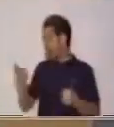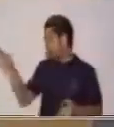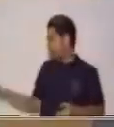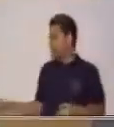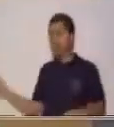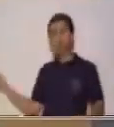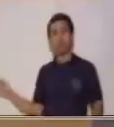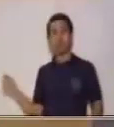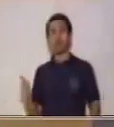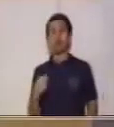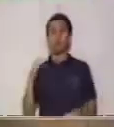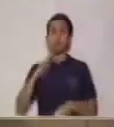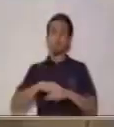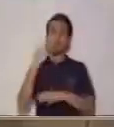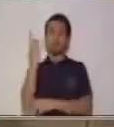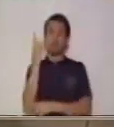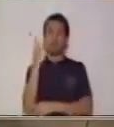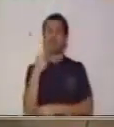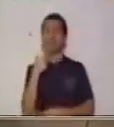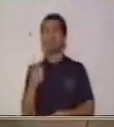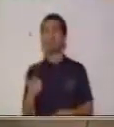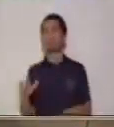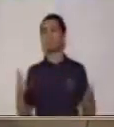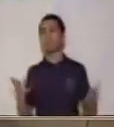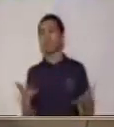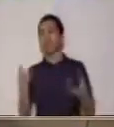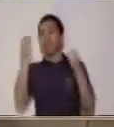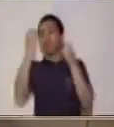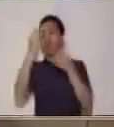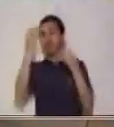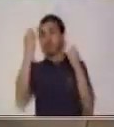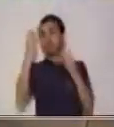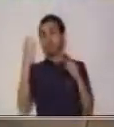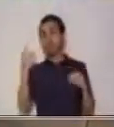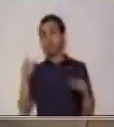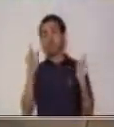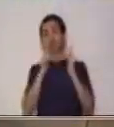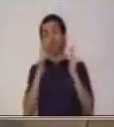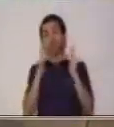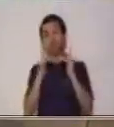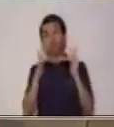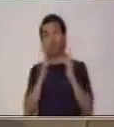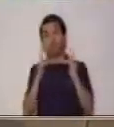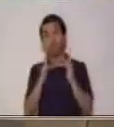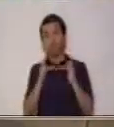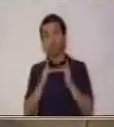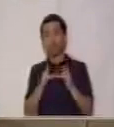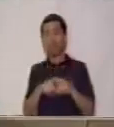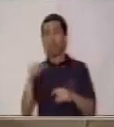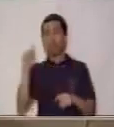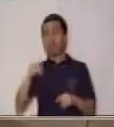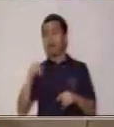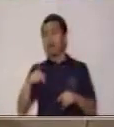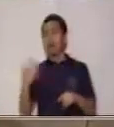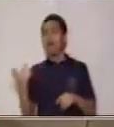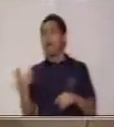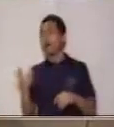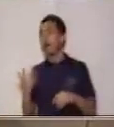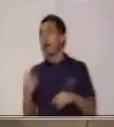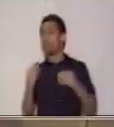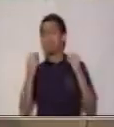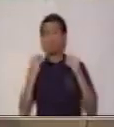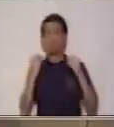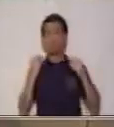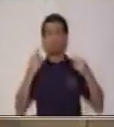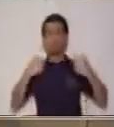la más importante. Y esta corresponde a la información de contacto. Actualmente, los anuncios